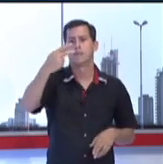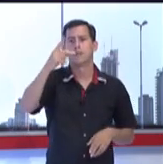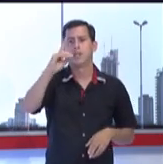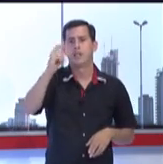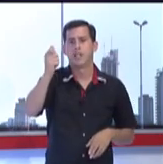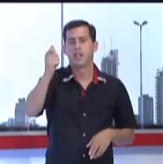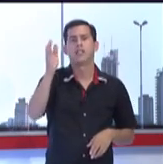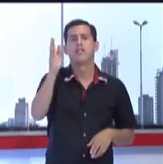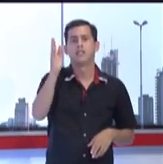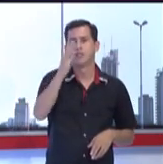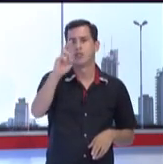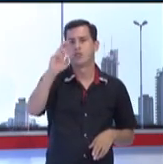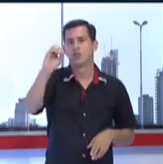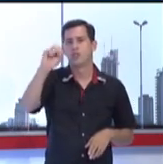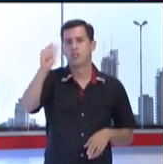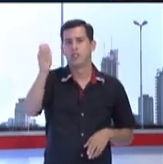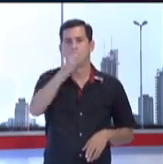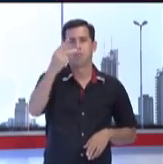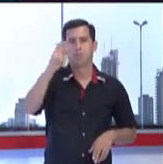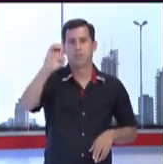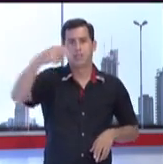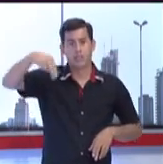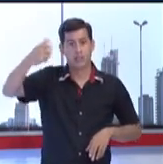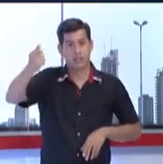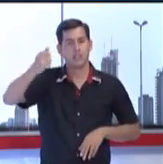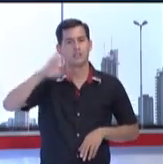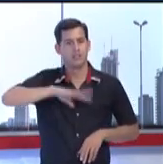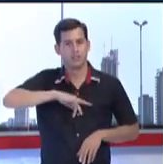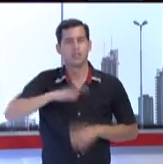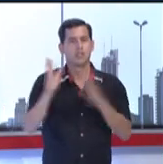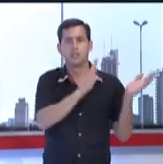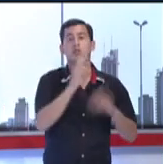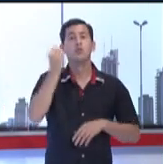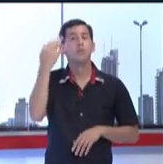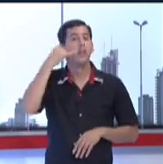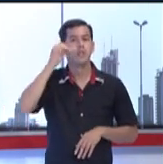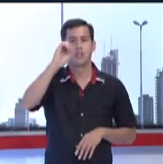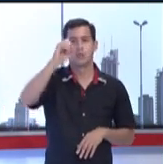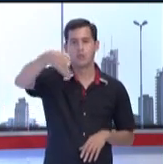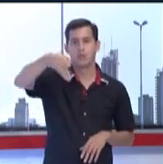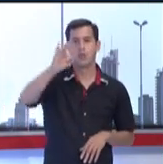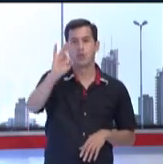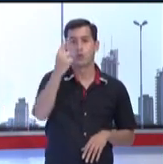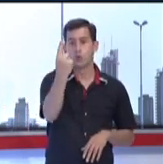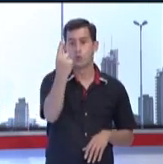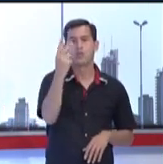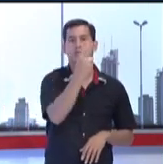-A-P-D-A, Rosa Peña. Número de teléfono, 0981-28